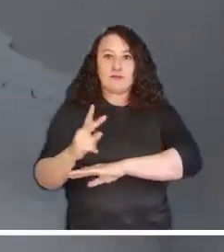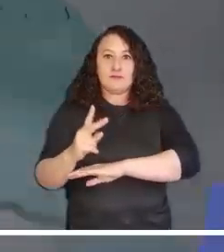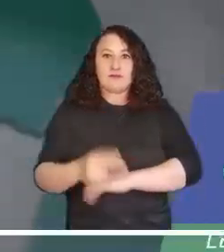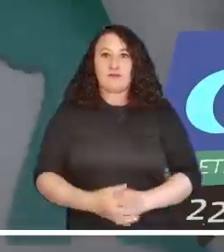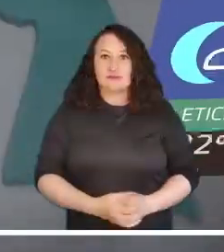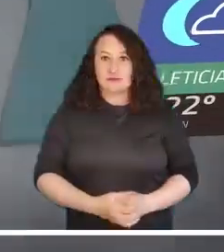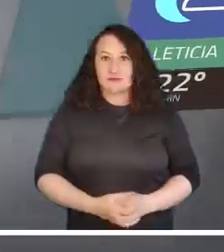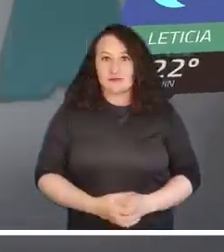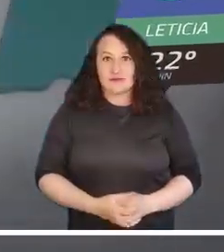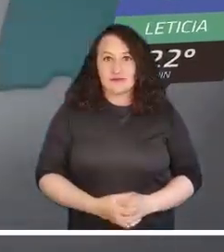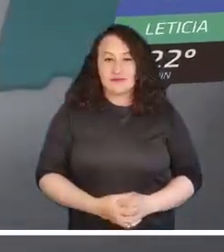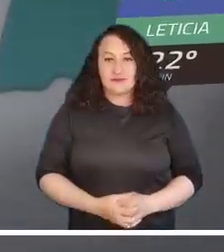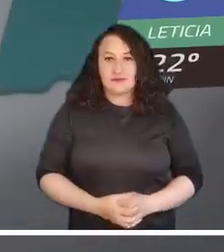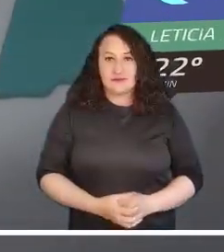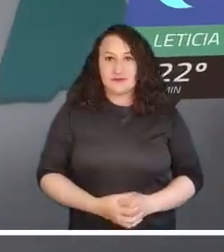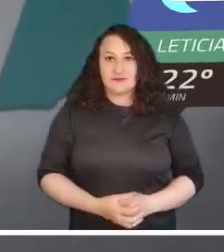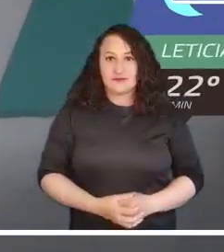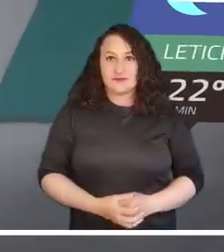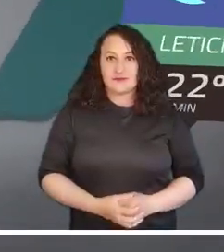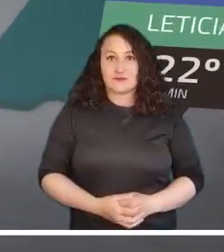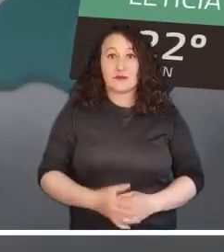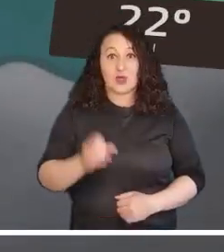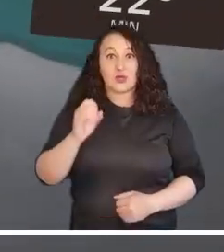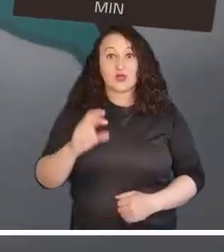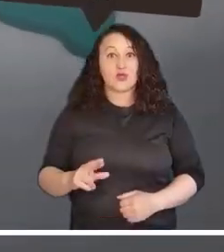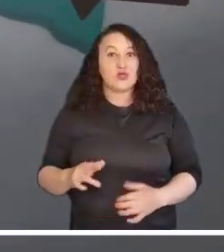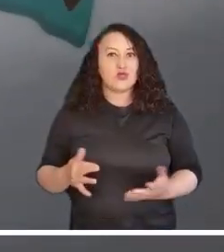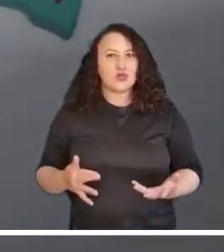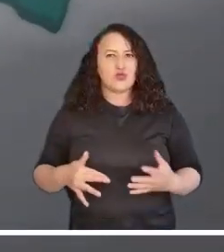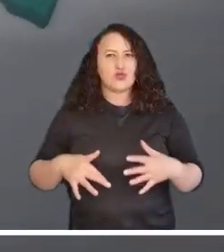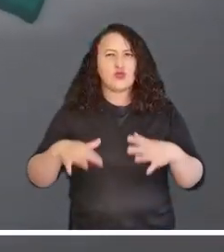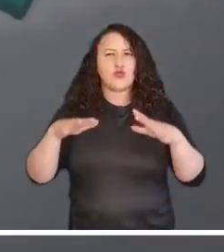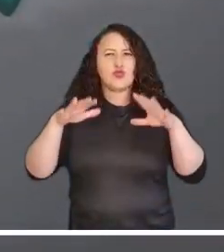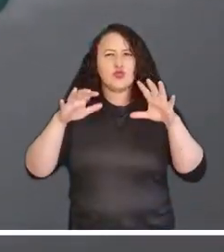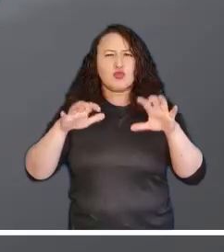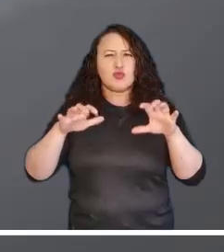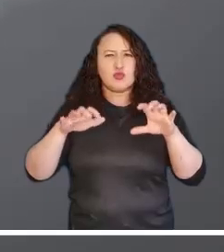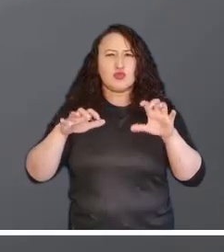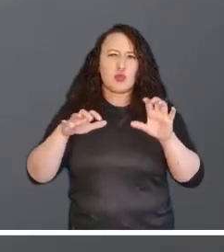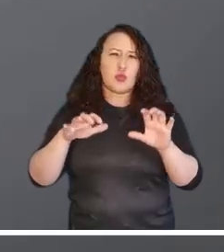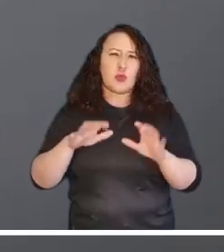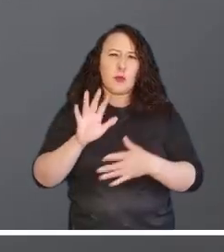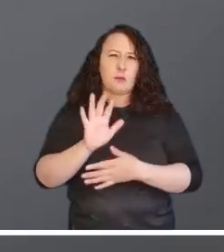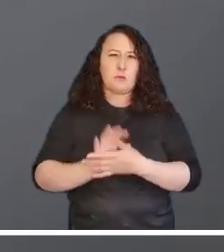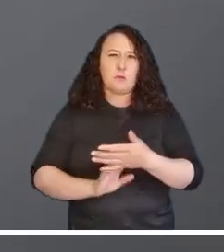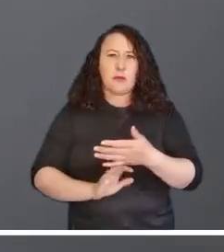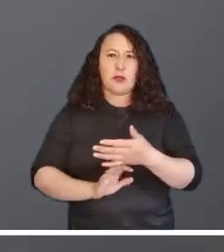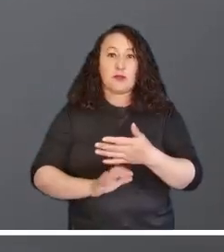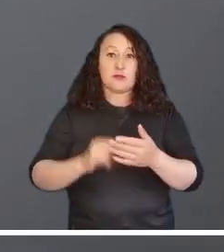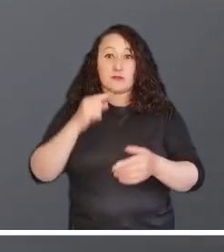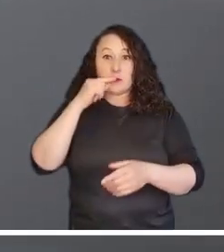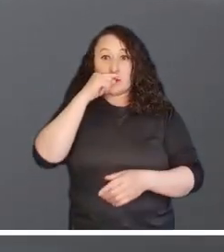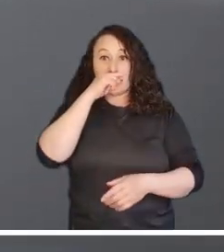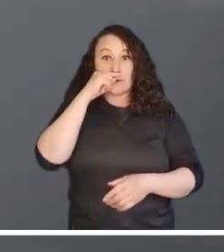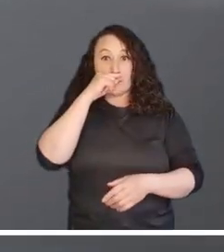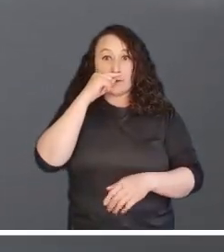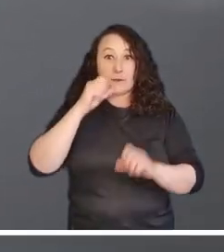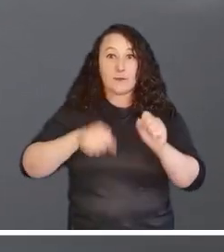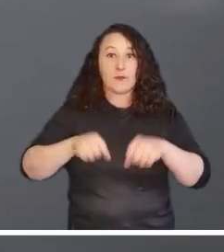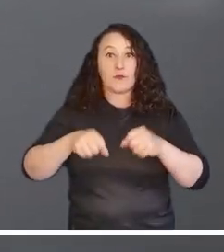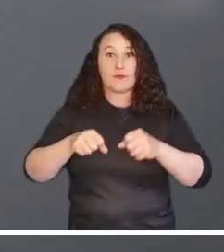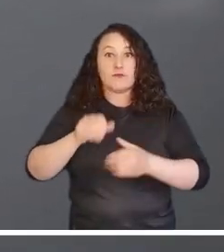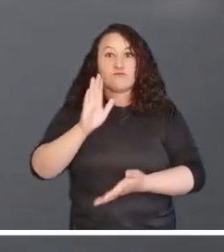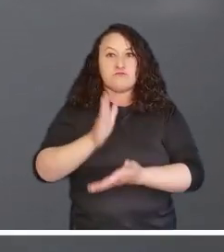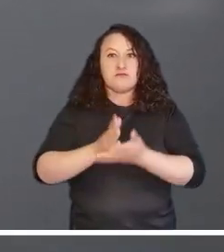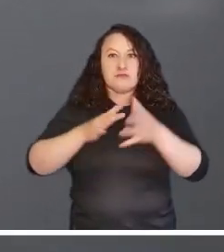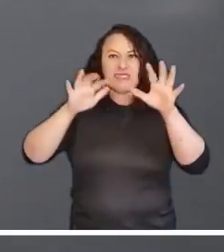de Bichada. El sur del país vivirá un descenso considerable de las lluvias, aunque en Amazonas se considera una